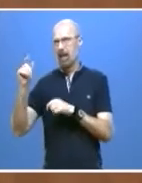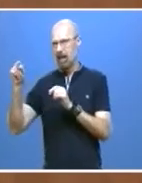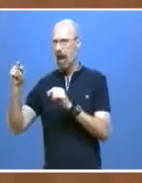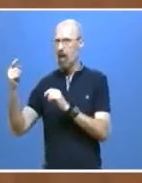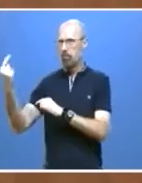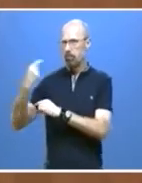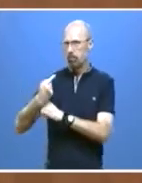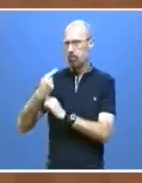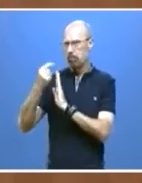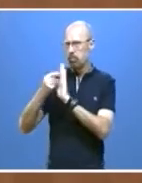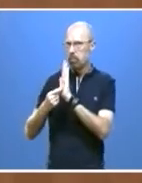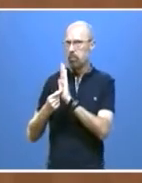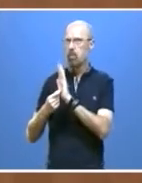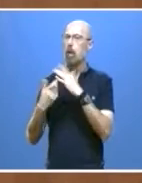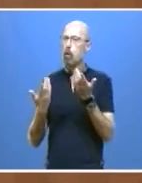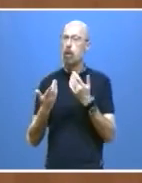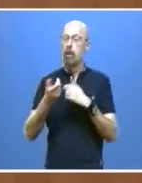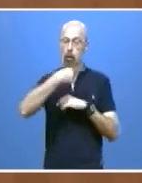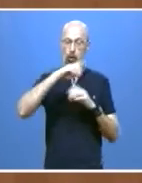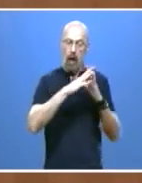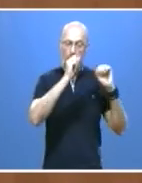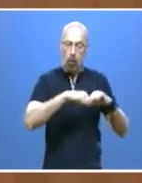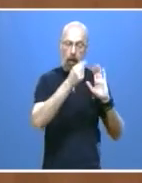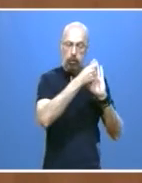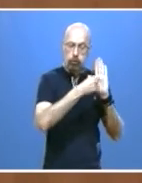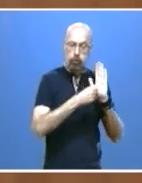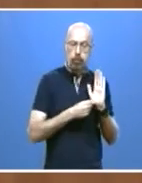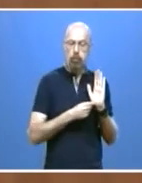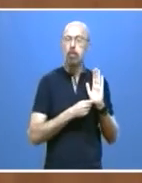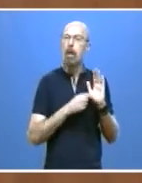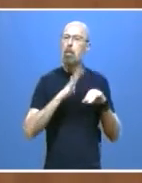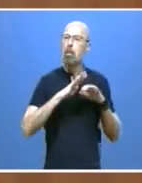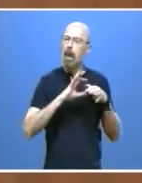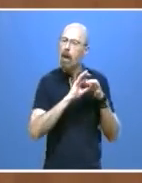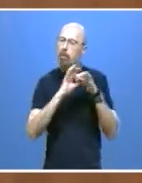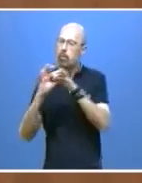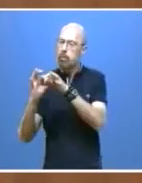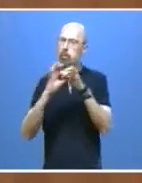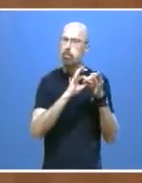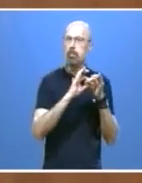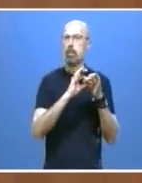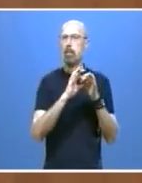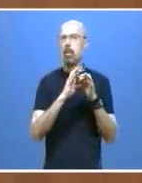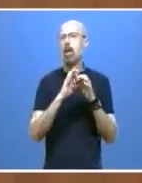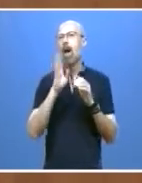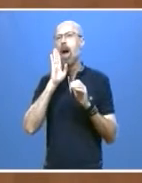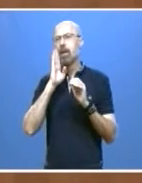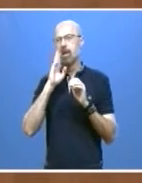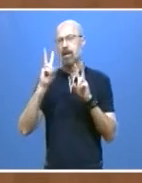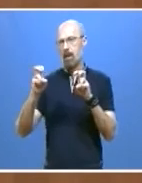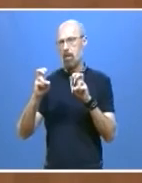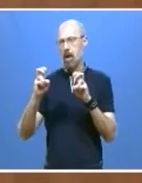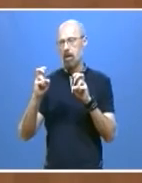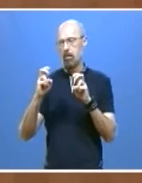los ejes que van a marcar nuestra actuación en la mencionada agenda, para que todas las políticas